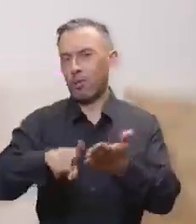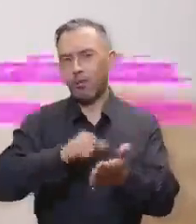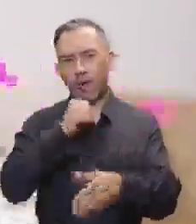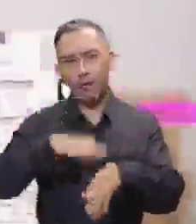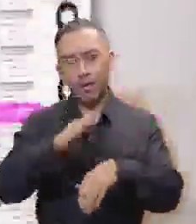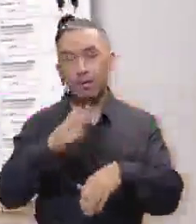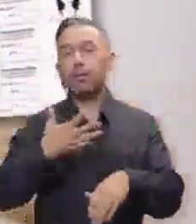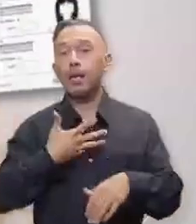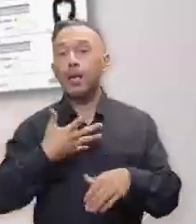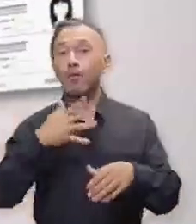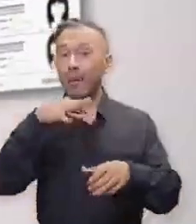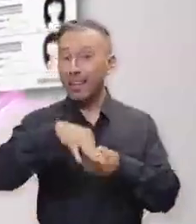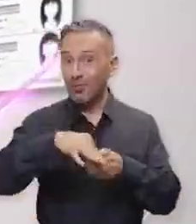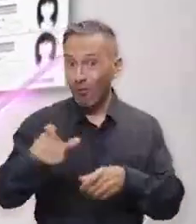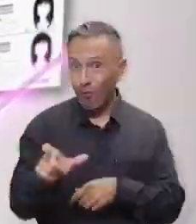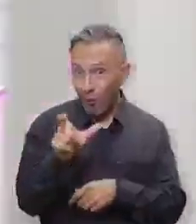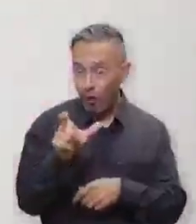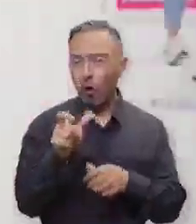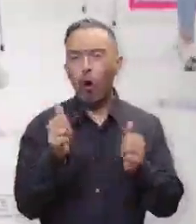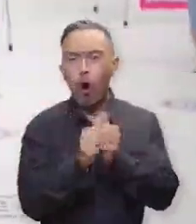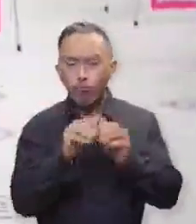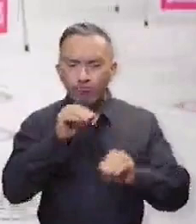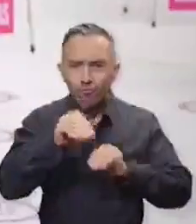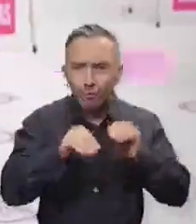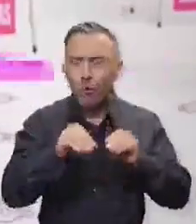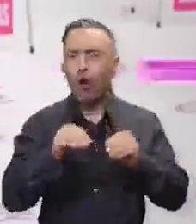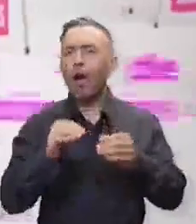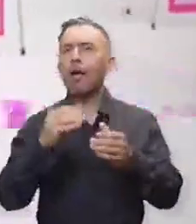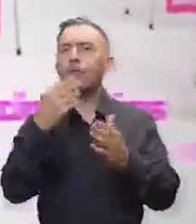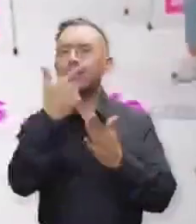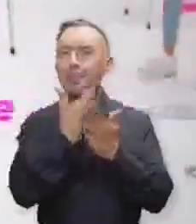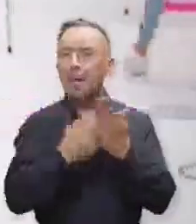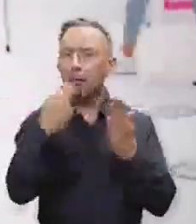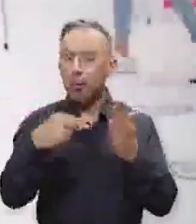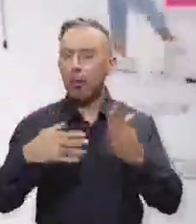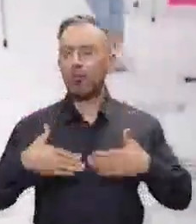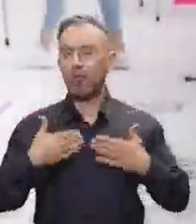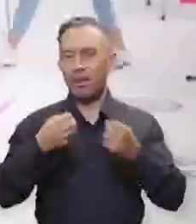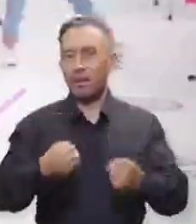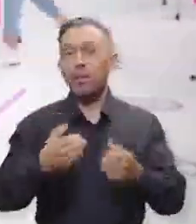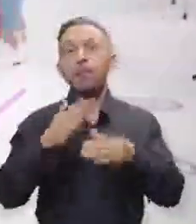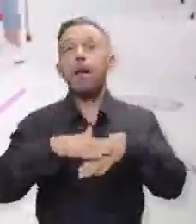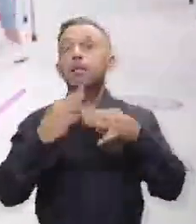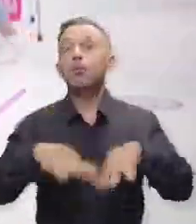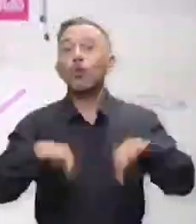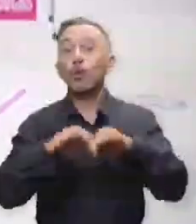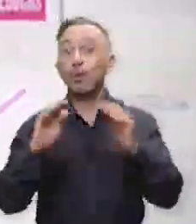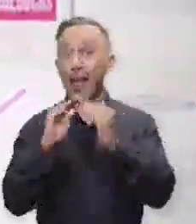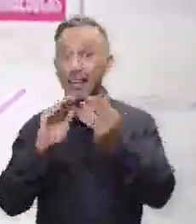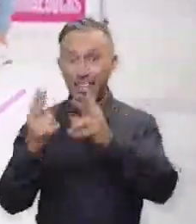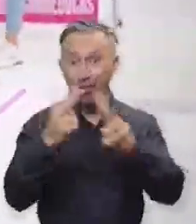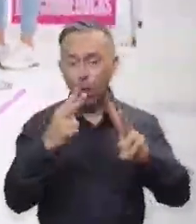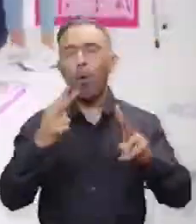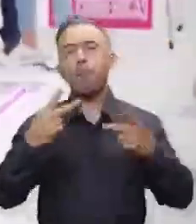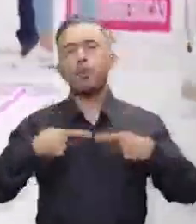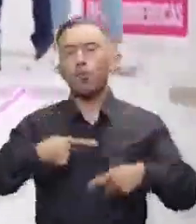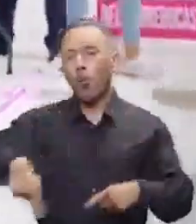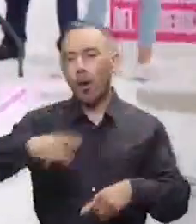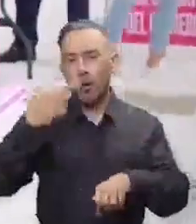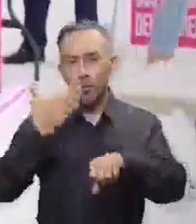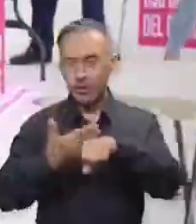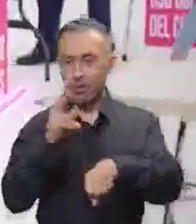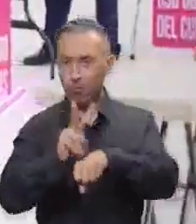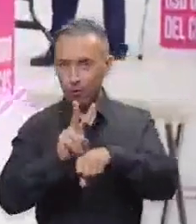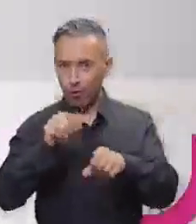credencial para votar y una lista nominal confiables y lo más importante porque somos las y los ciudadanos quienes contamos los votos de nuestras